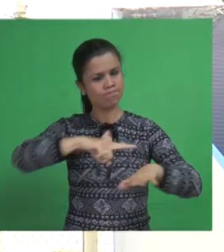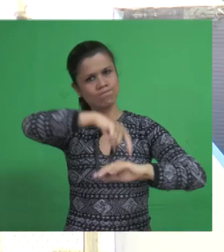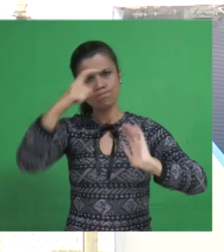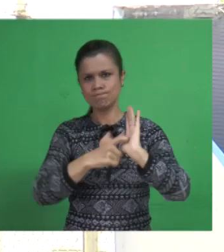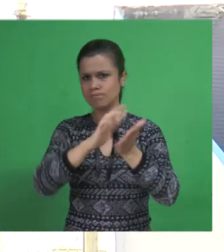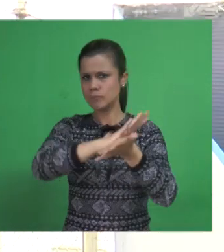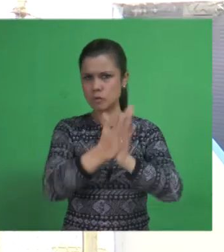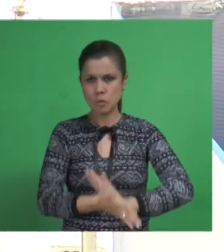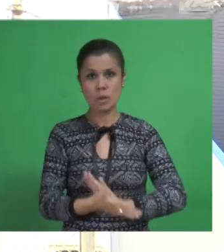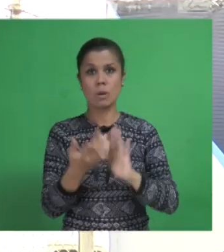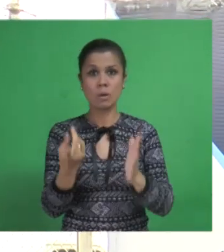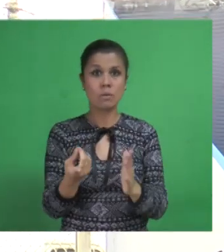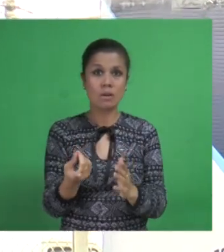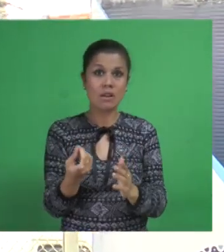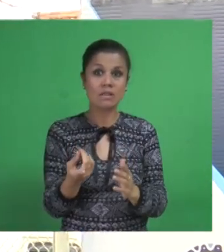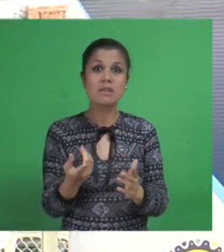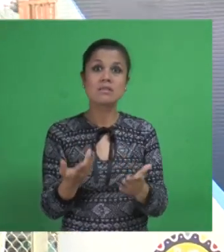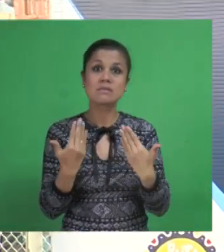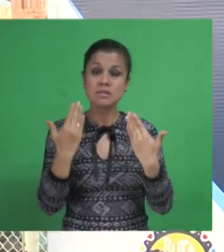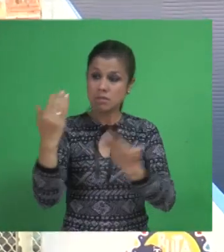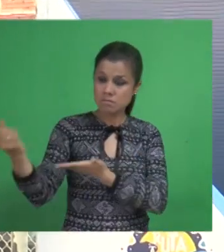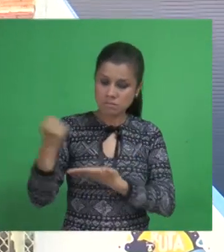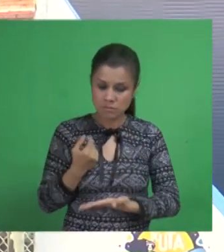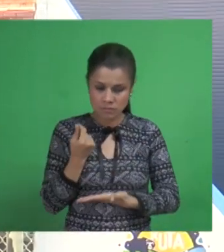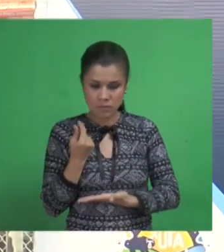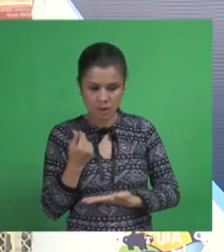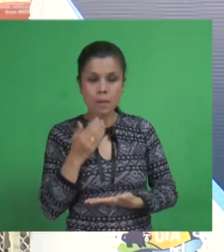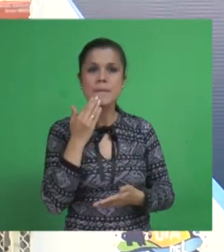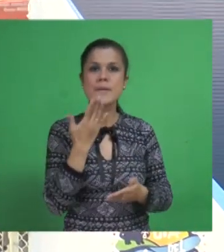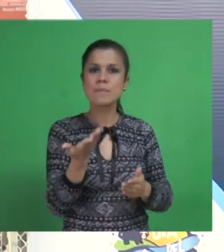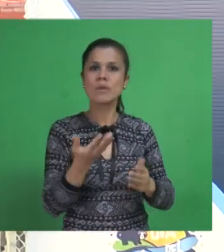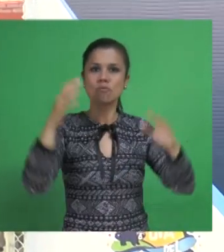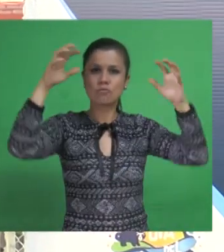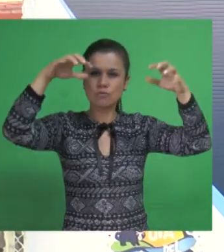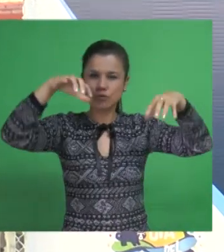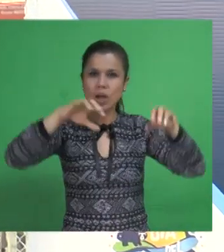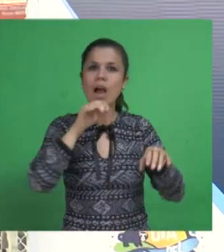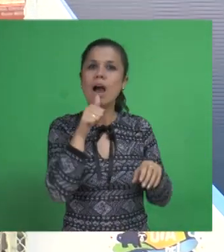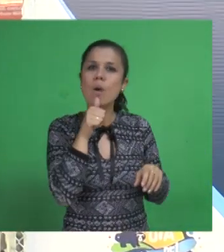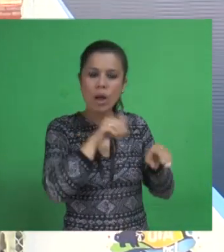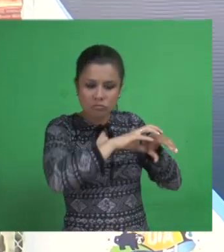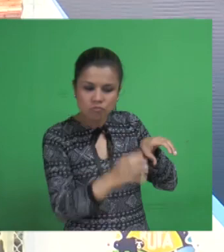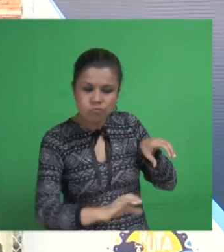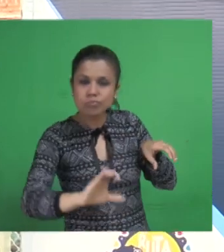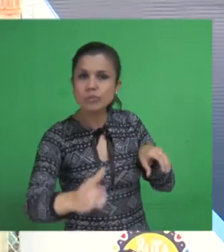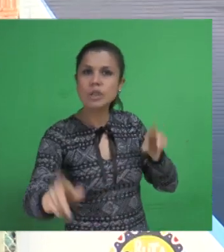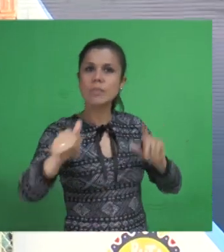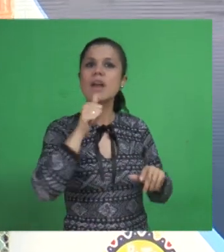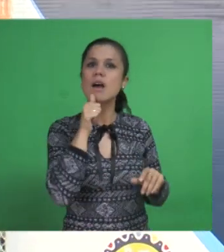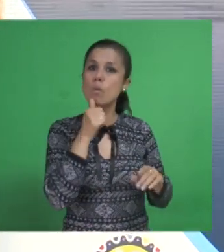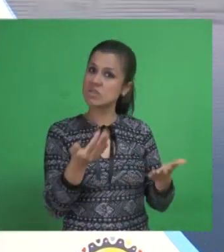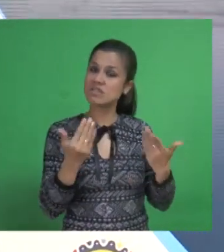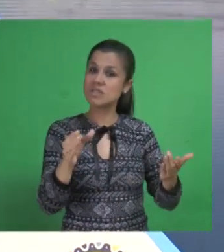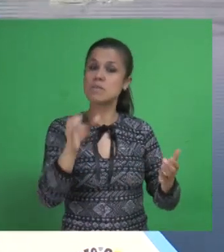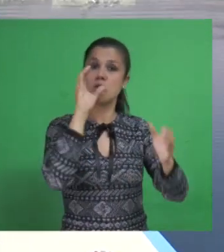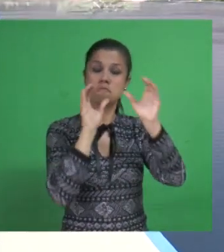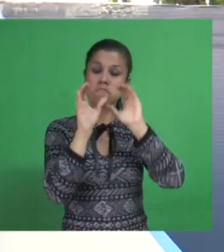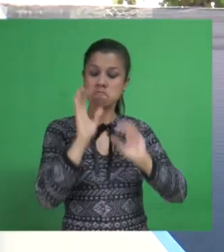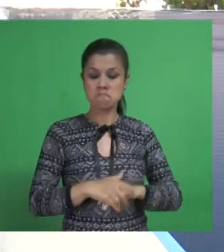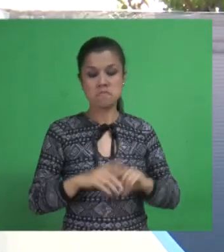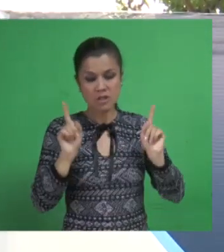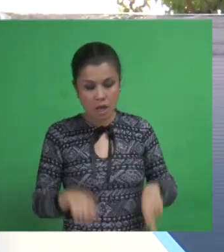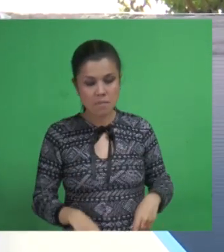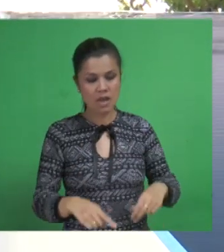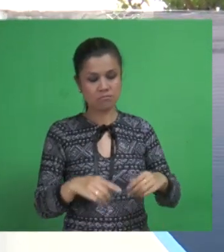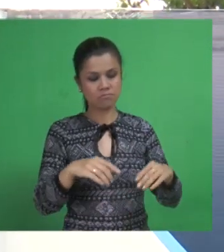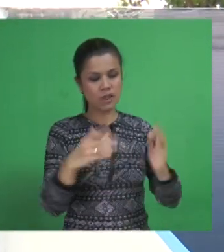atraer en inversión en materia de agua potable, de saneamiento básico, inversión en materia de salud, de